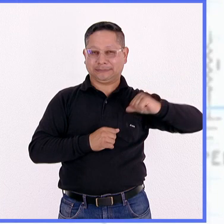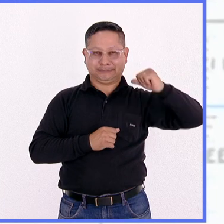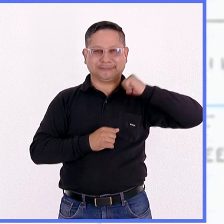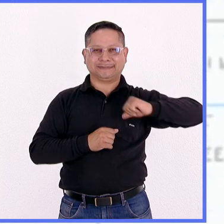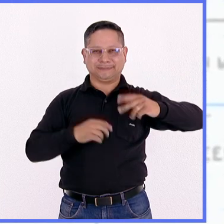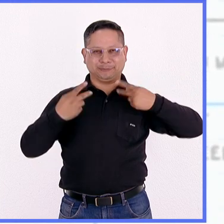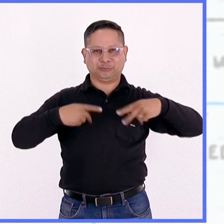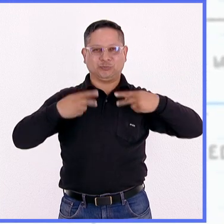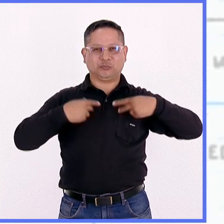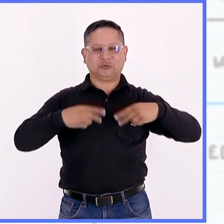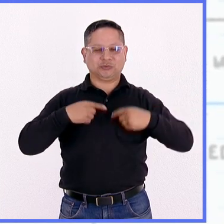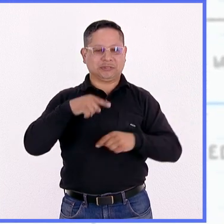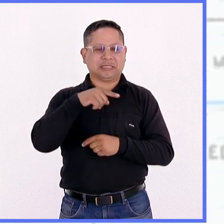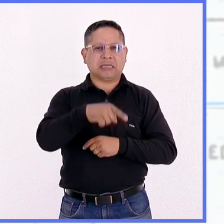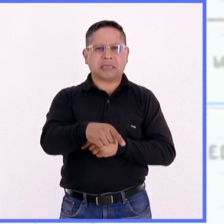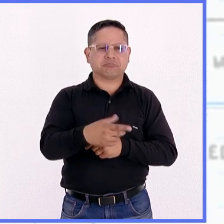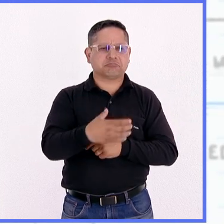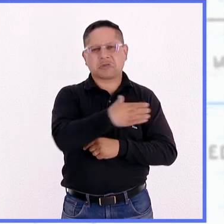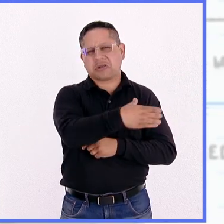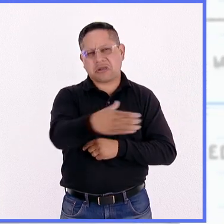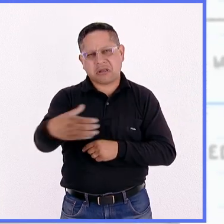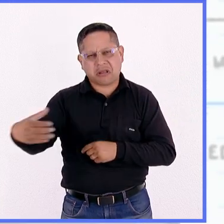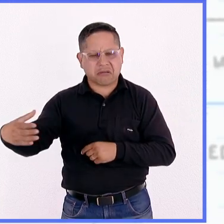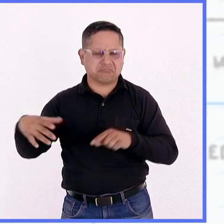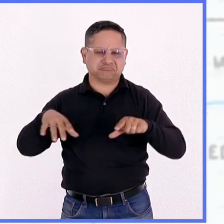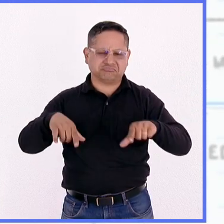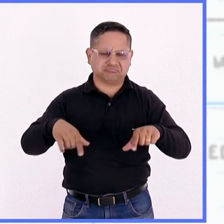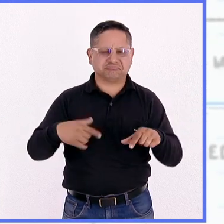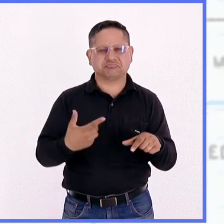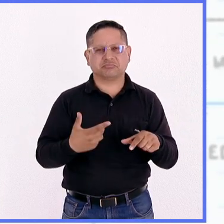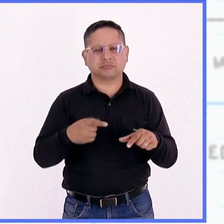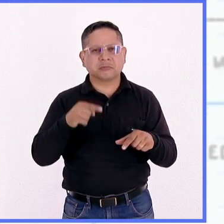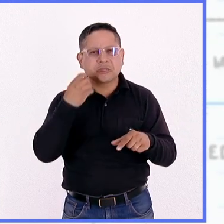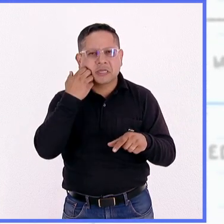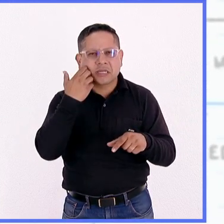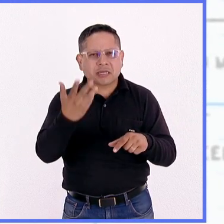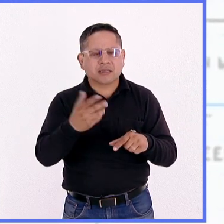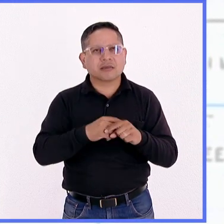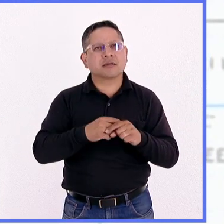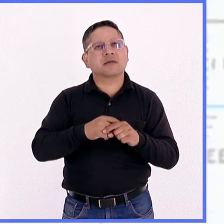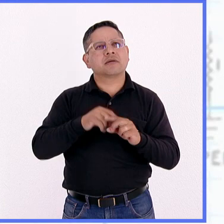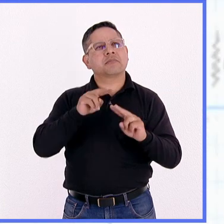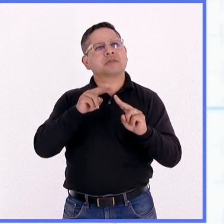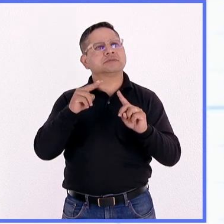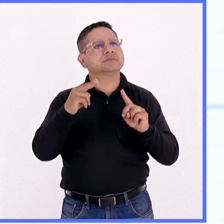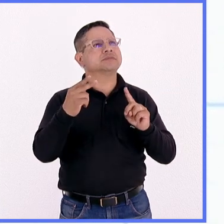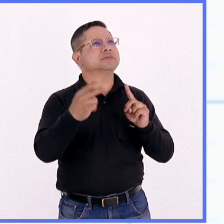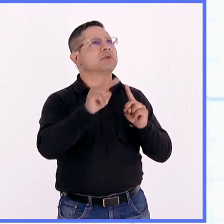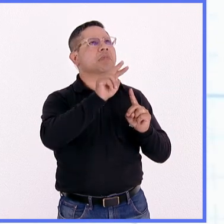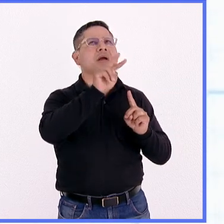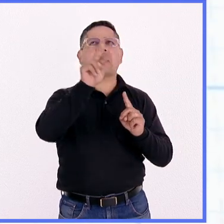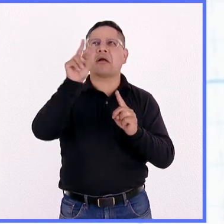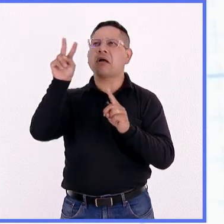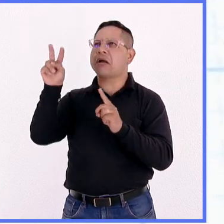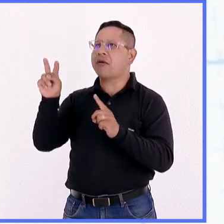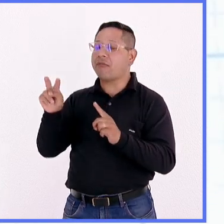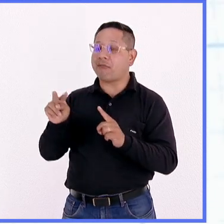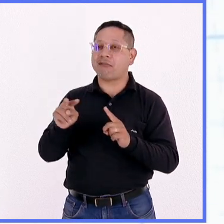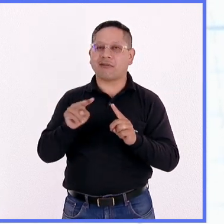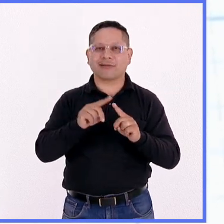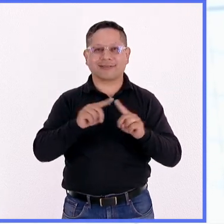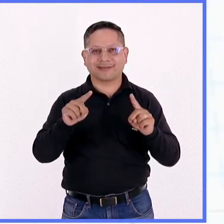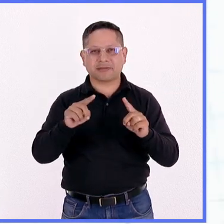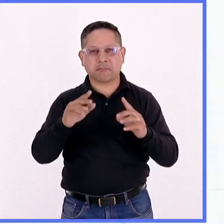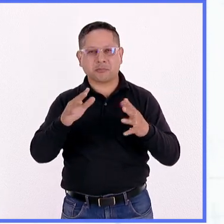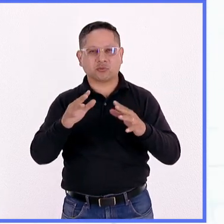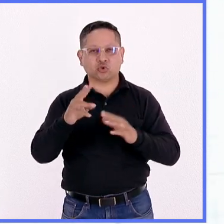civilización agrícola que tenían una visión del universo. Se han encontrado más de